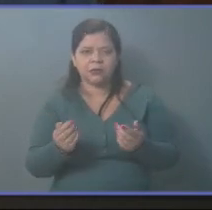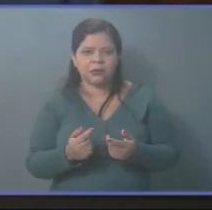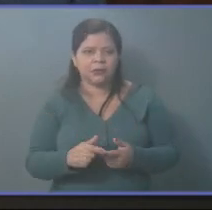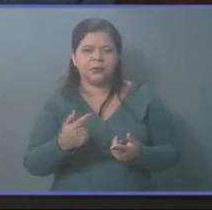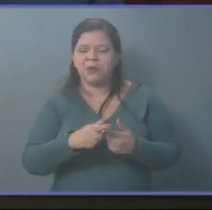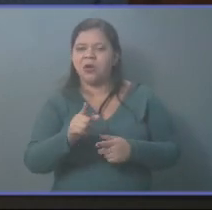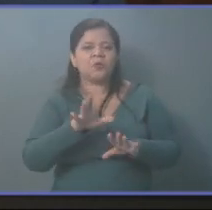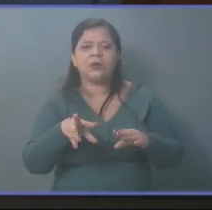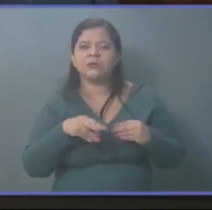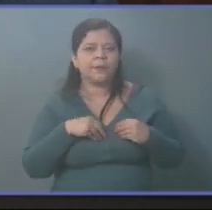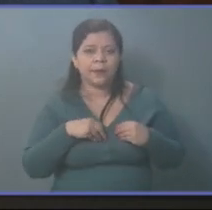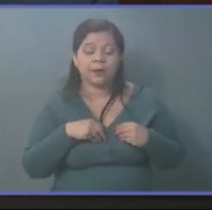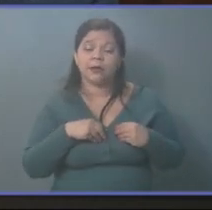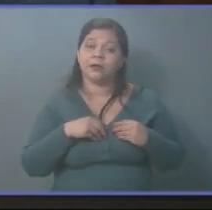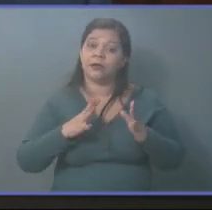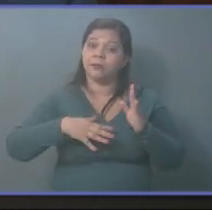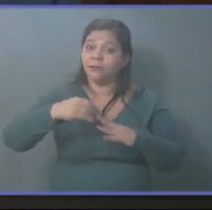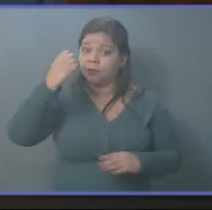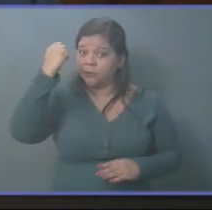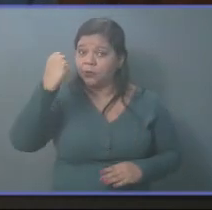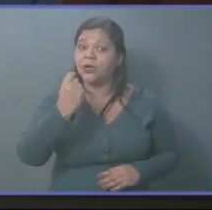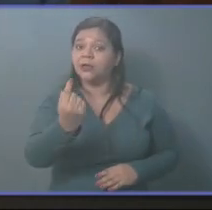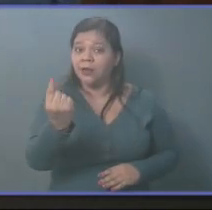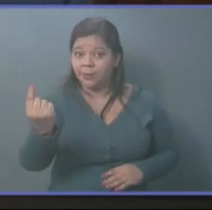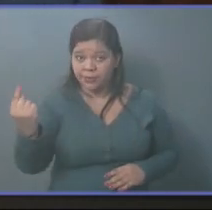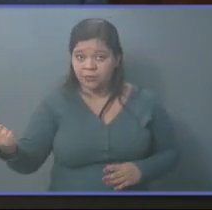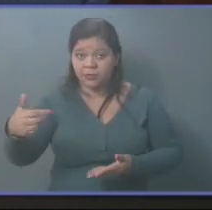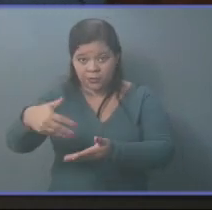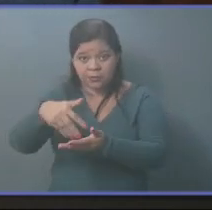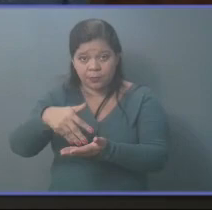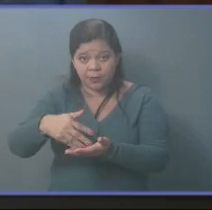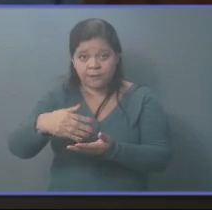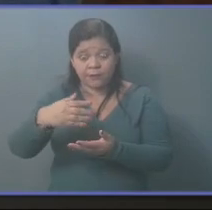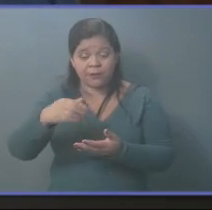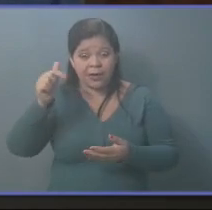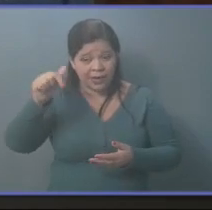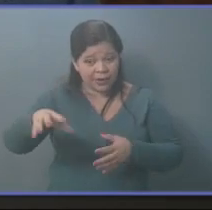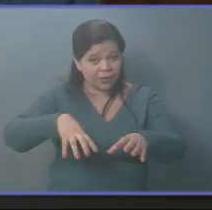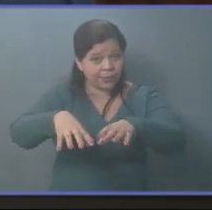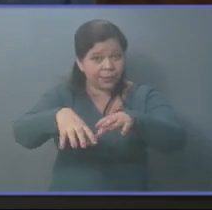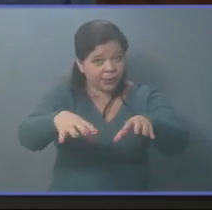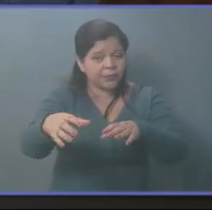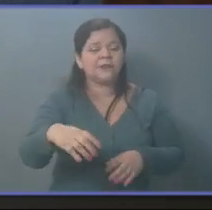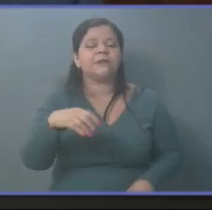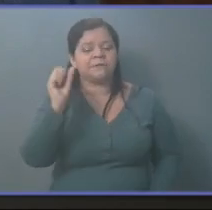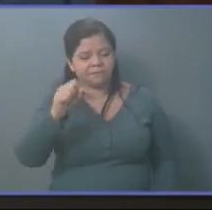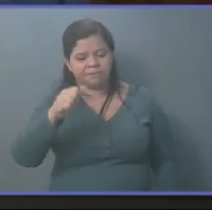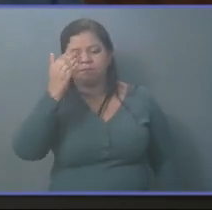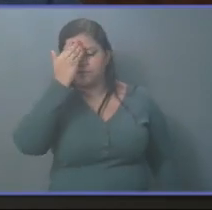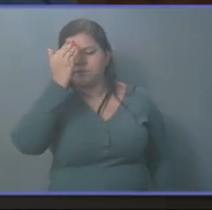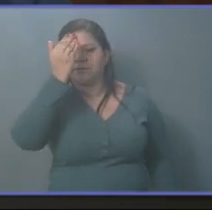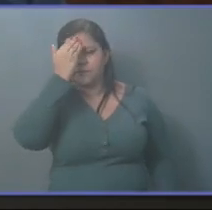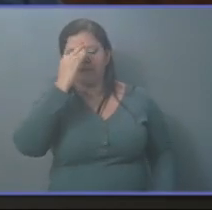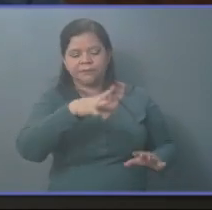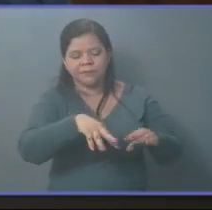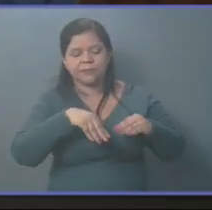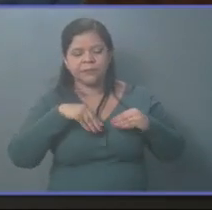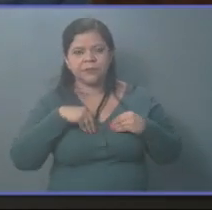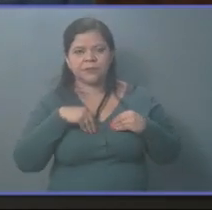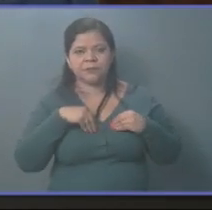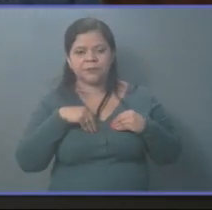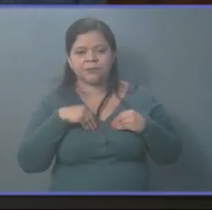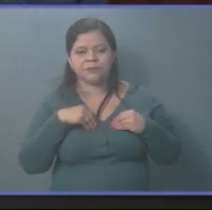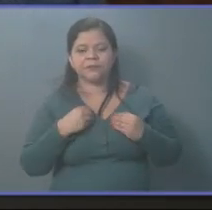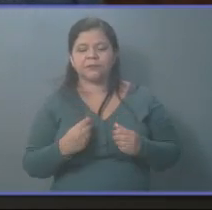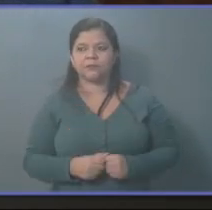les reconoce pero lo importante es que la gente allá en el territorio sí sabe y reconoce lo que